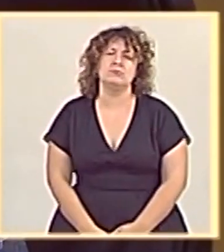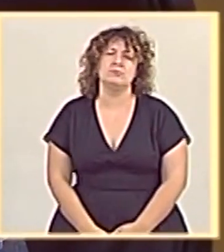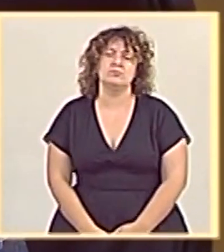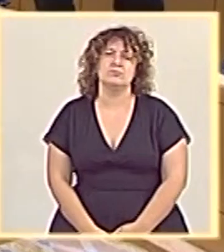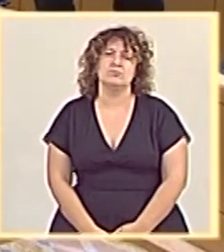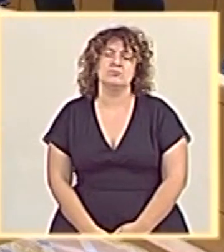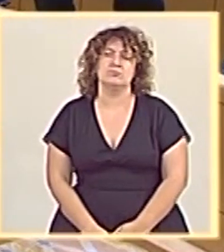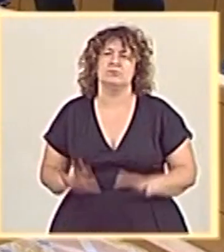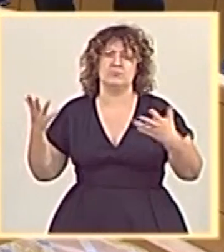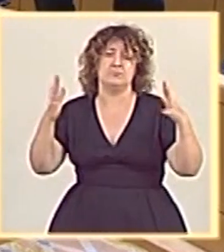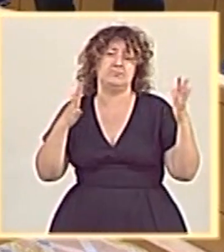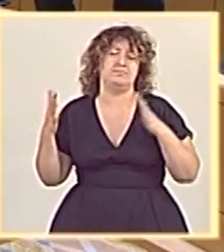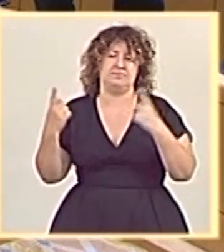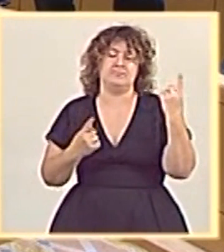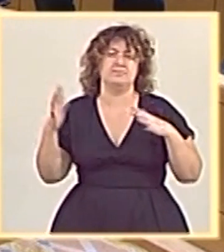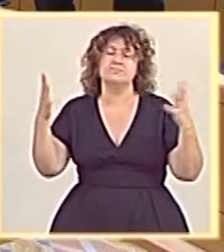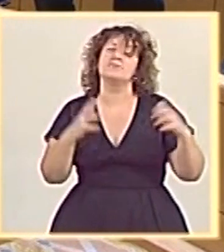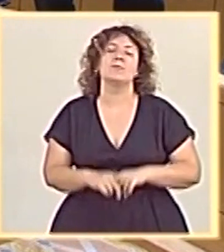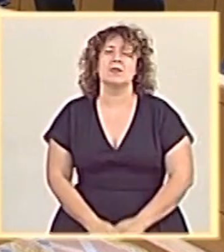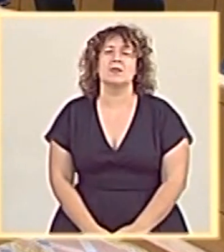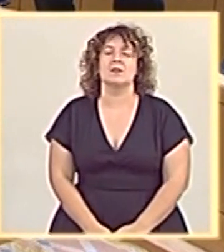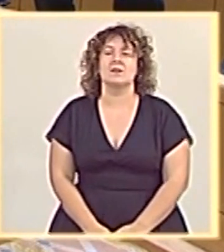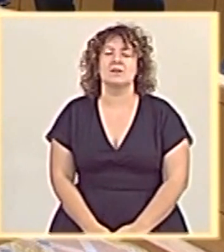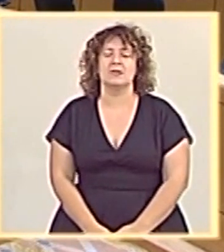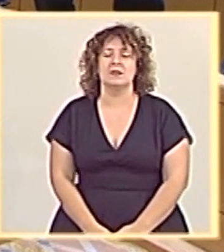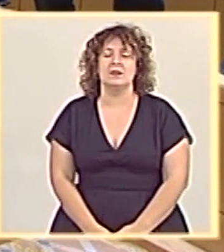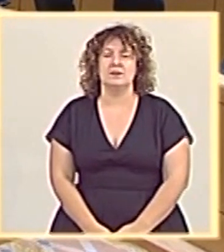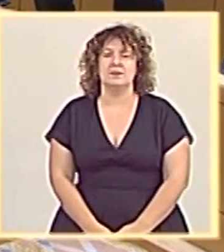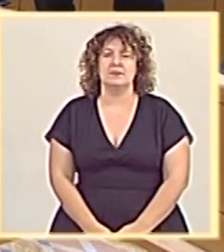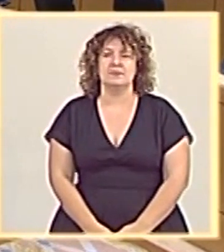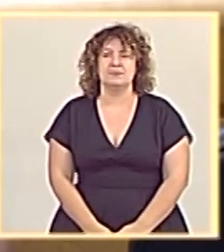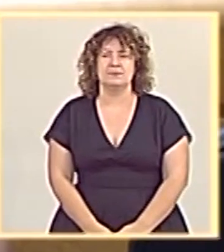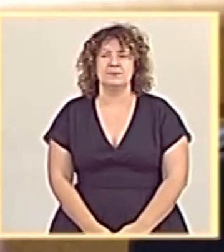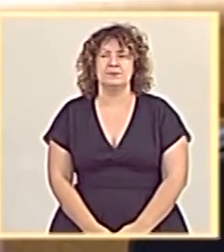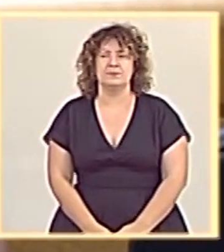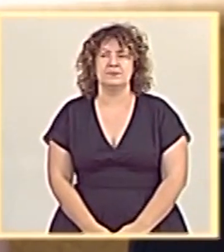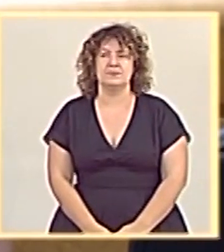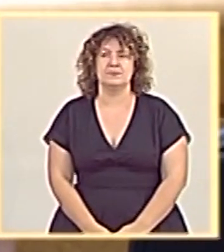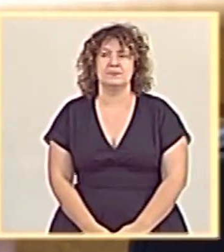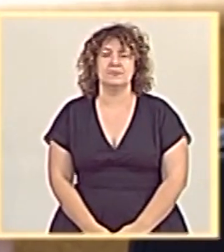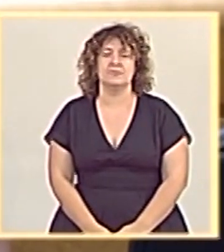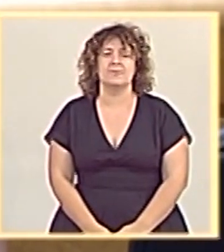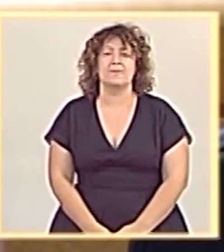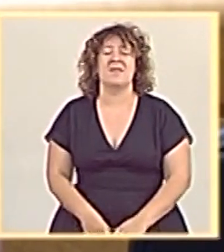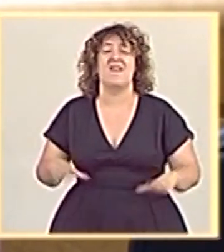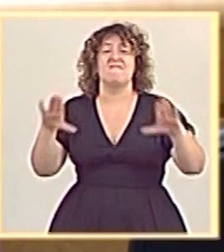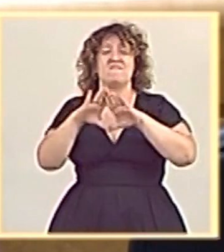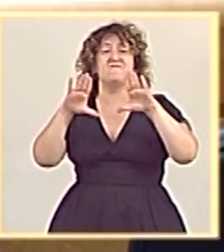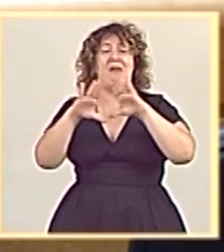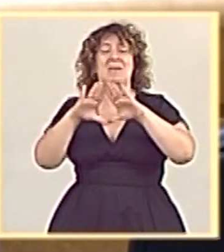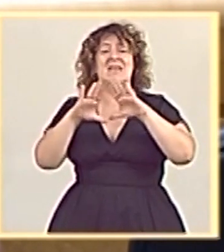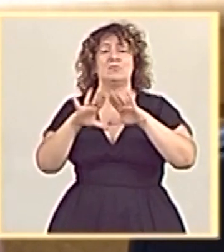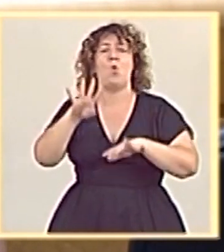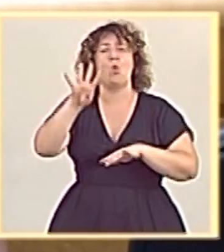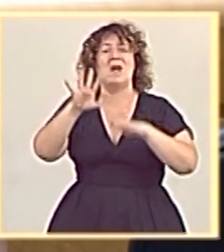la cuarta ola del feminismo en nuestro